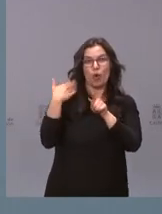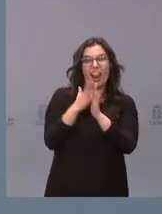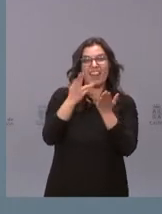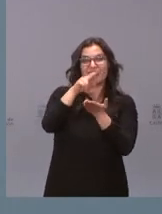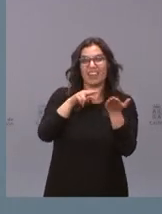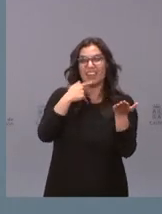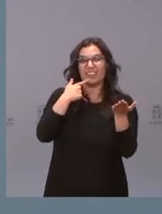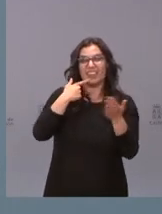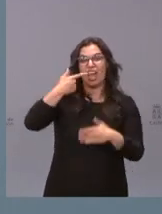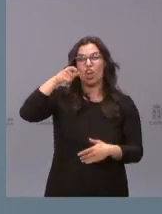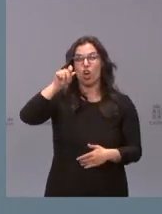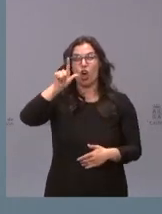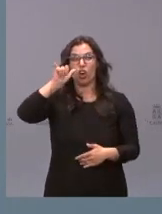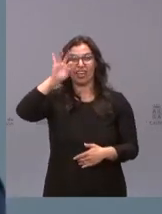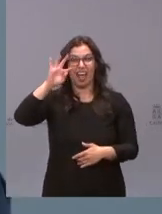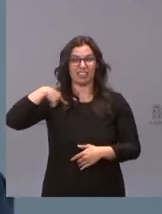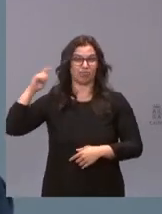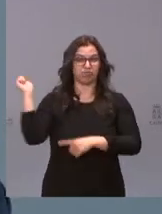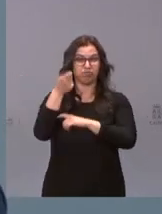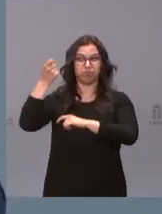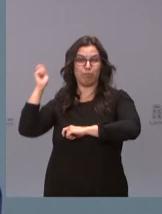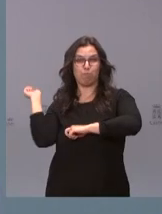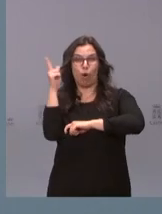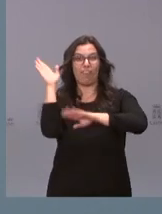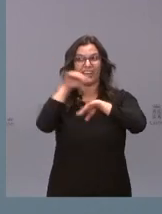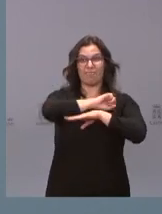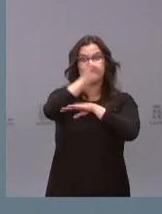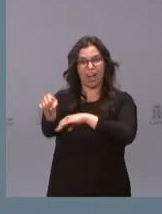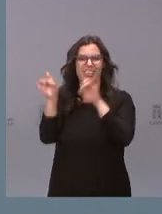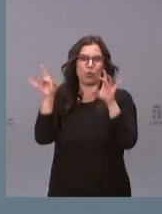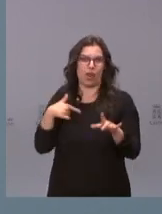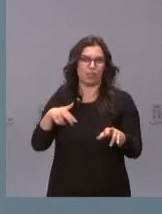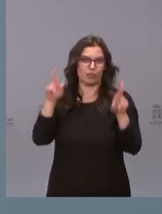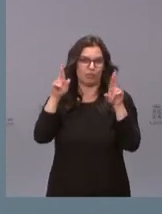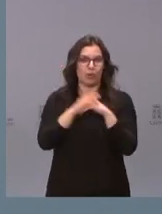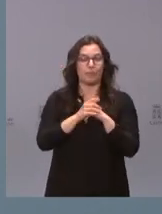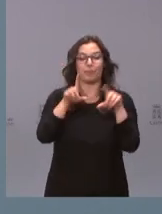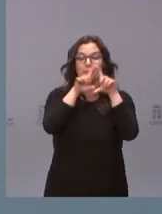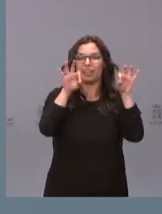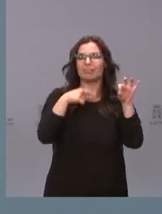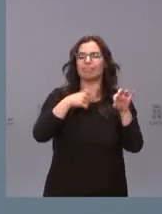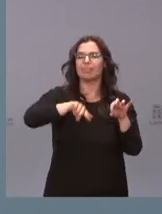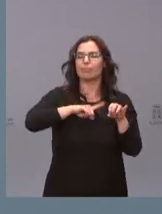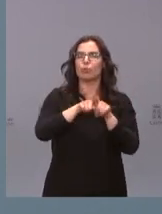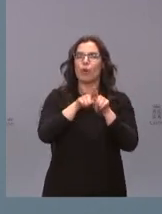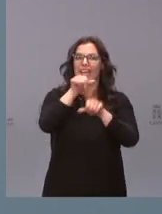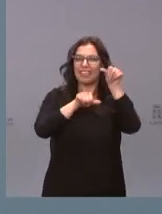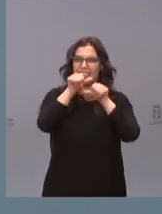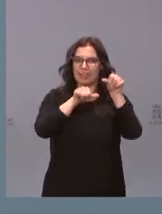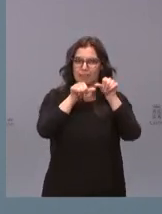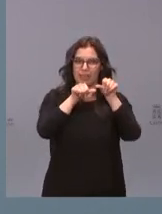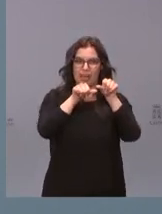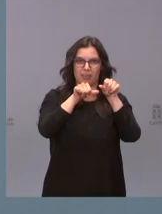Carrasco Research va a ser una empresa dedicada exclusivamente a la química, a la síntesis química, por lo que va a